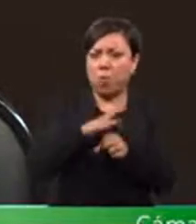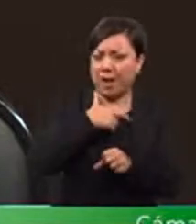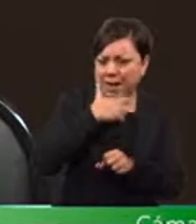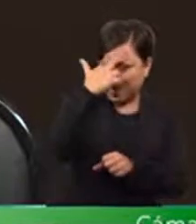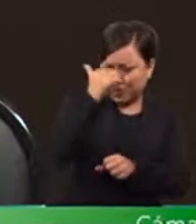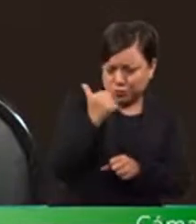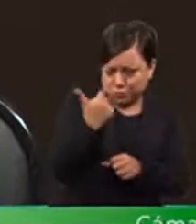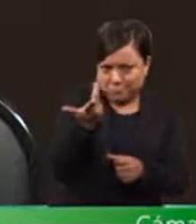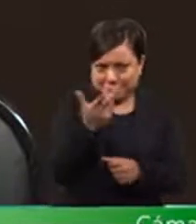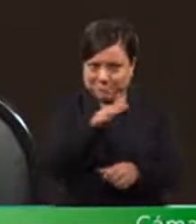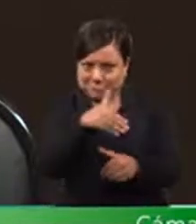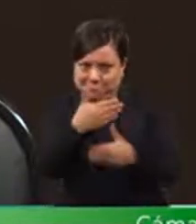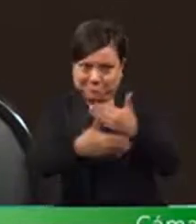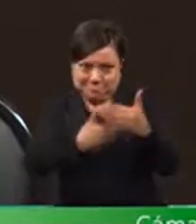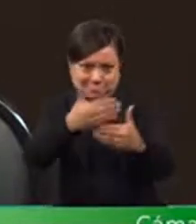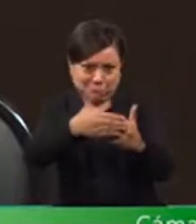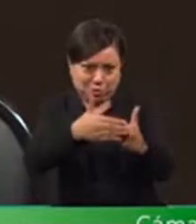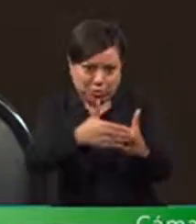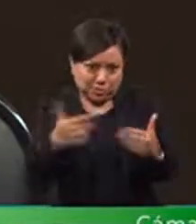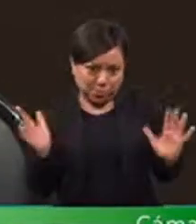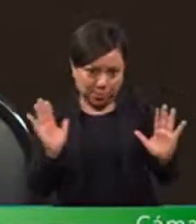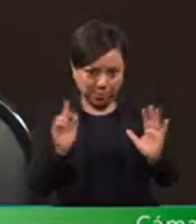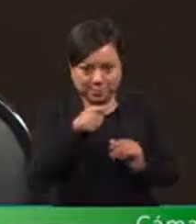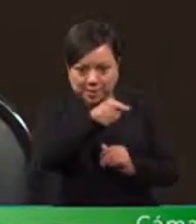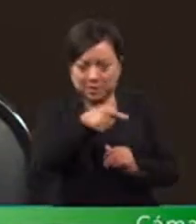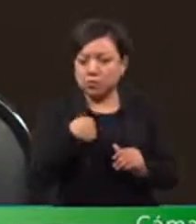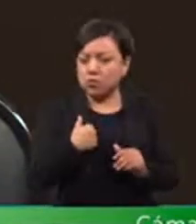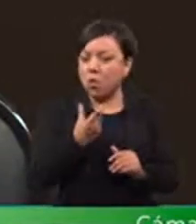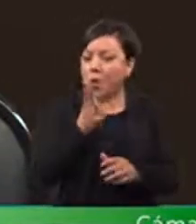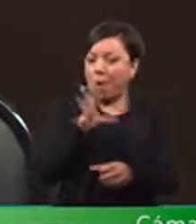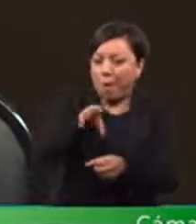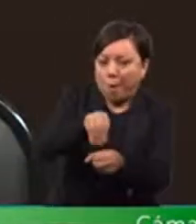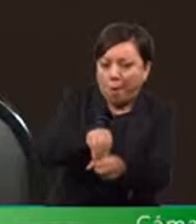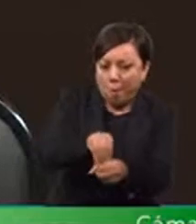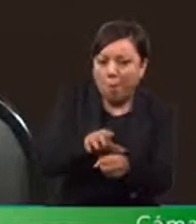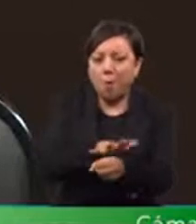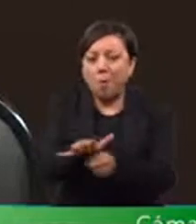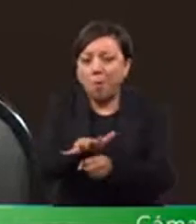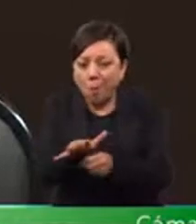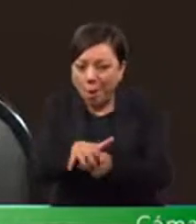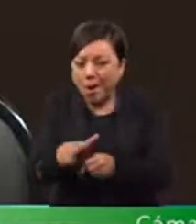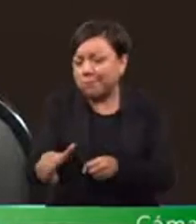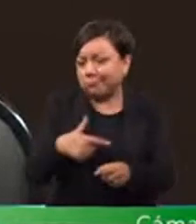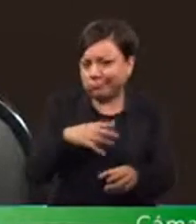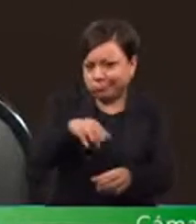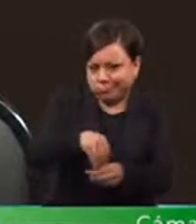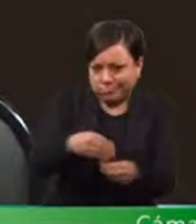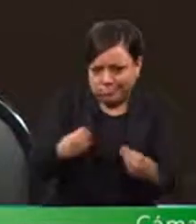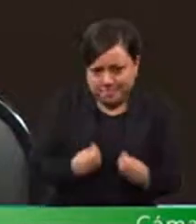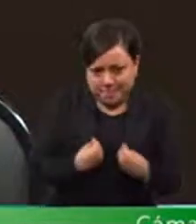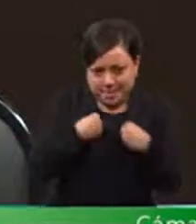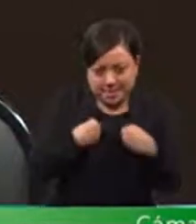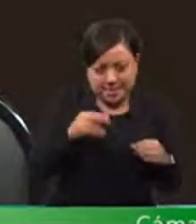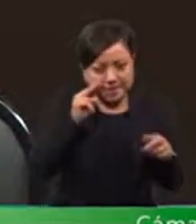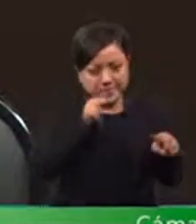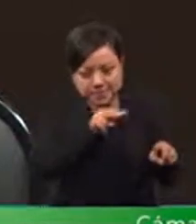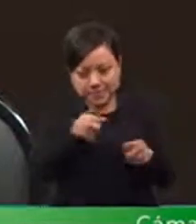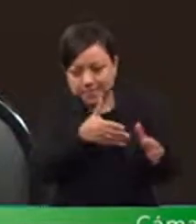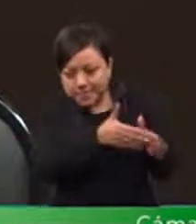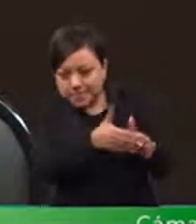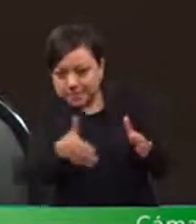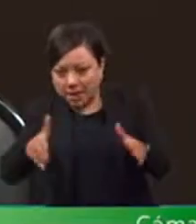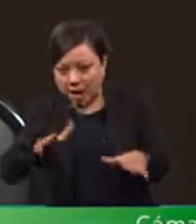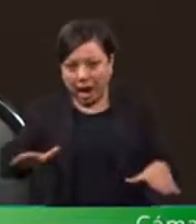parte de una generación que vivió desde los primeros años la llamada transición democrática. Y a mí me